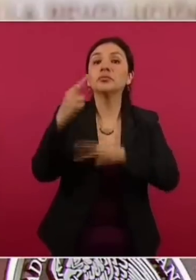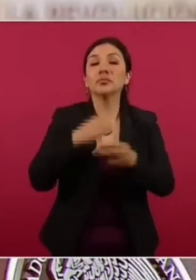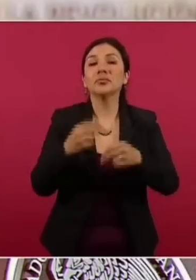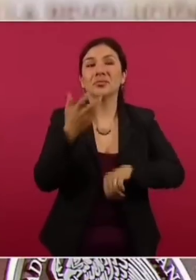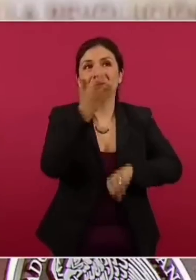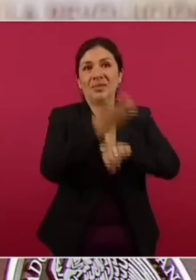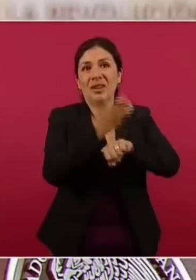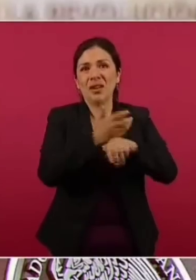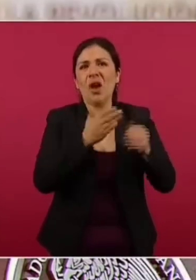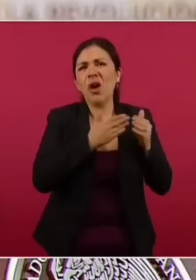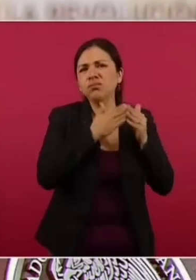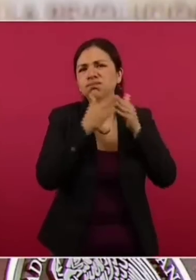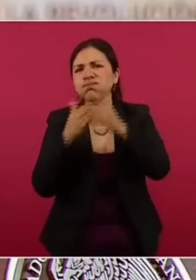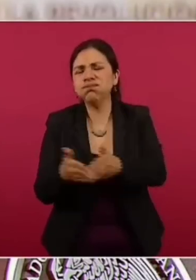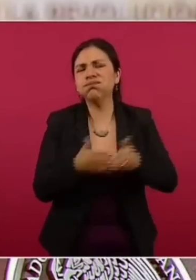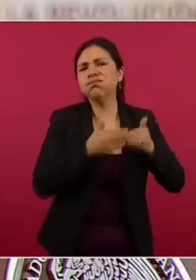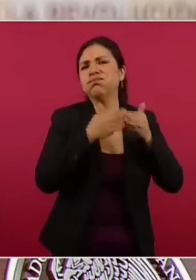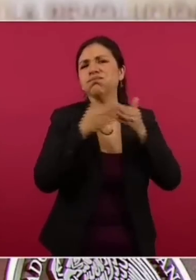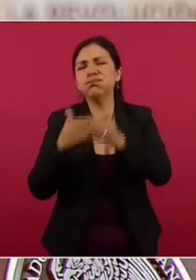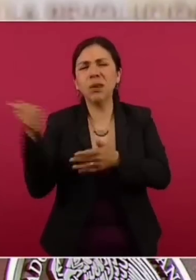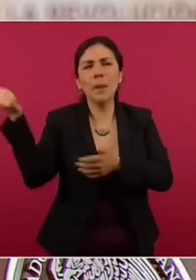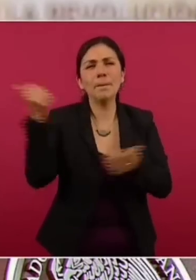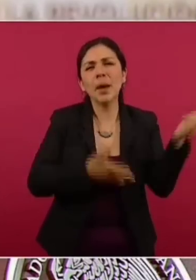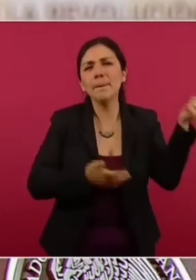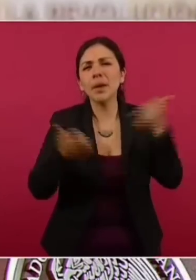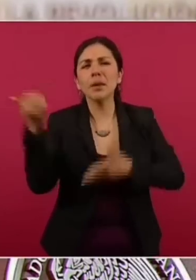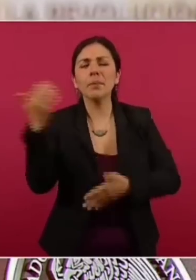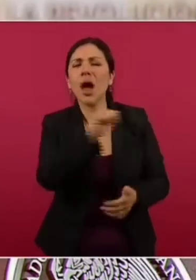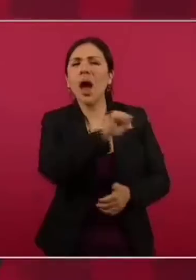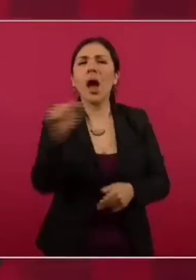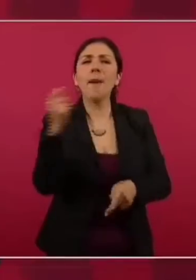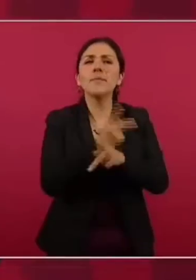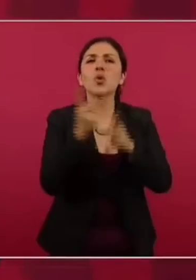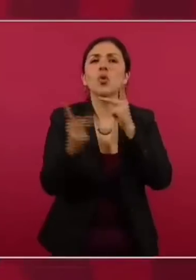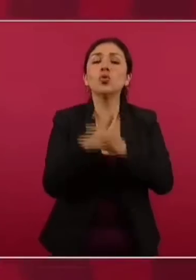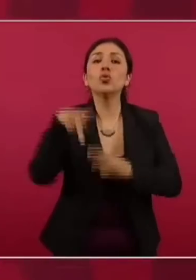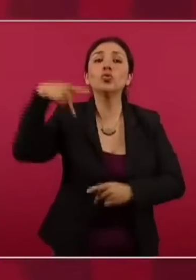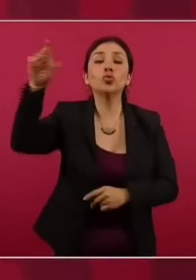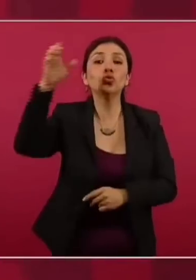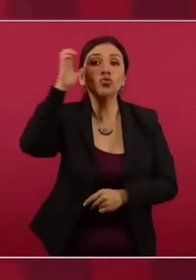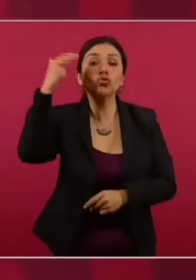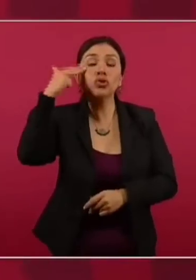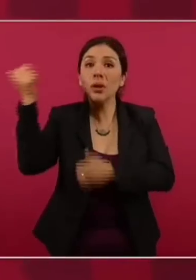Estados Unidos, del Pacífico, de mercancías de Asia.